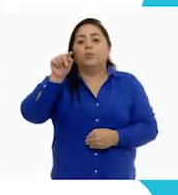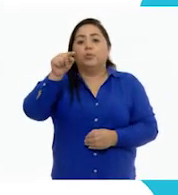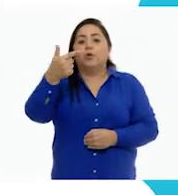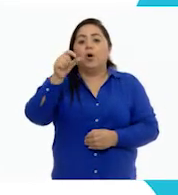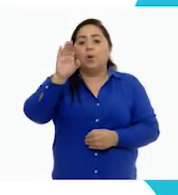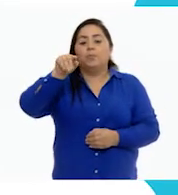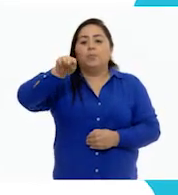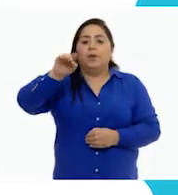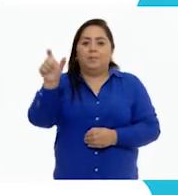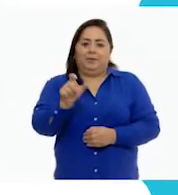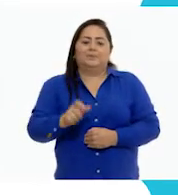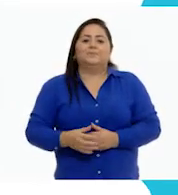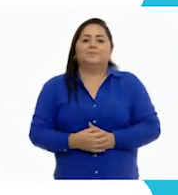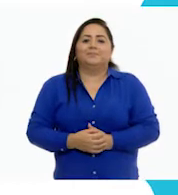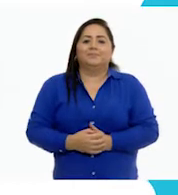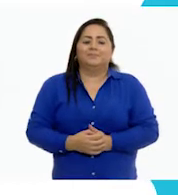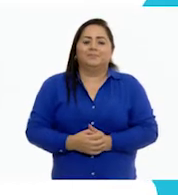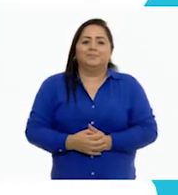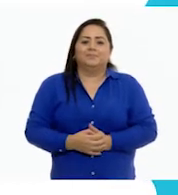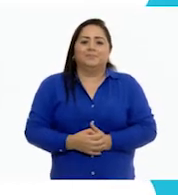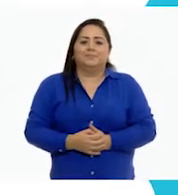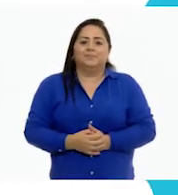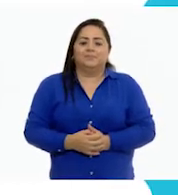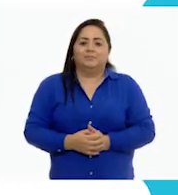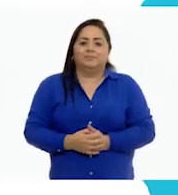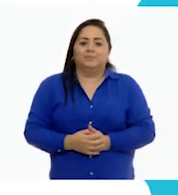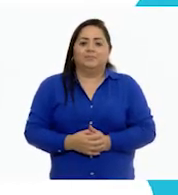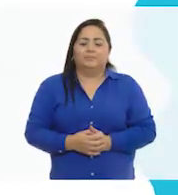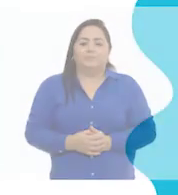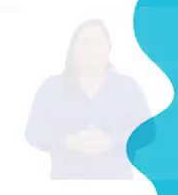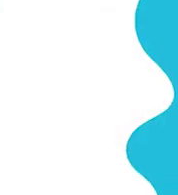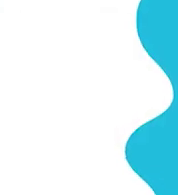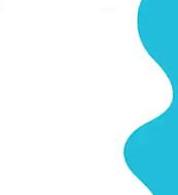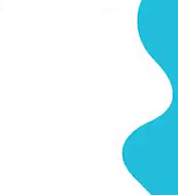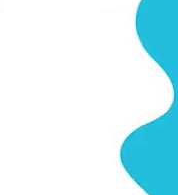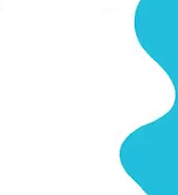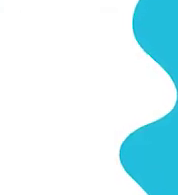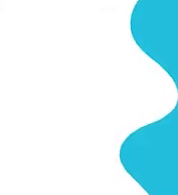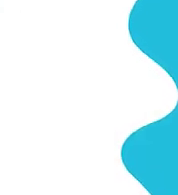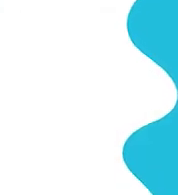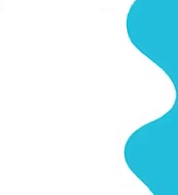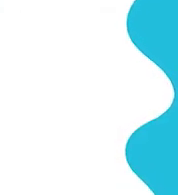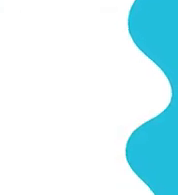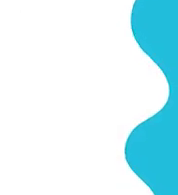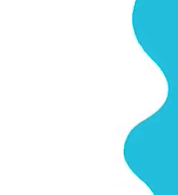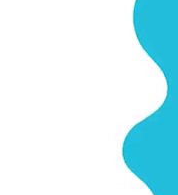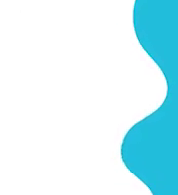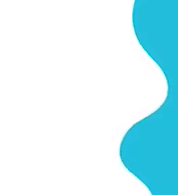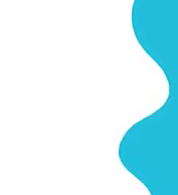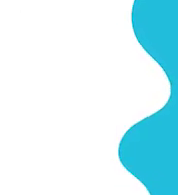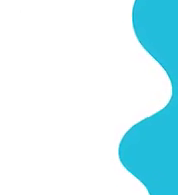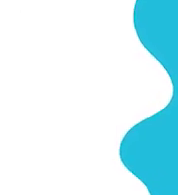.gov.mx Bienvenidos a Agarradillo 10 en.cep